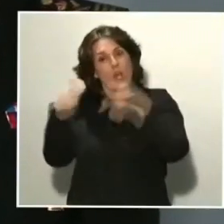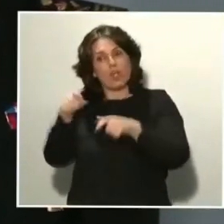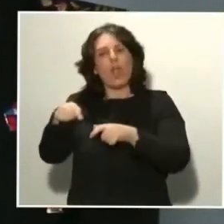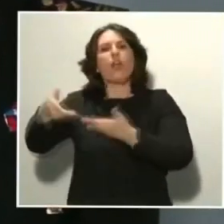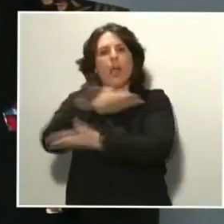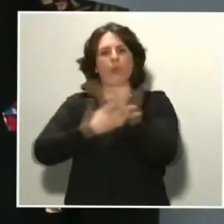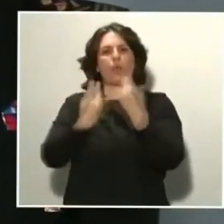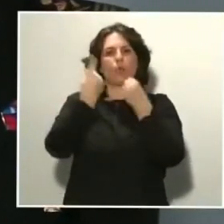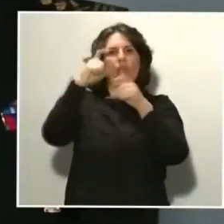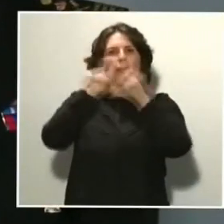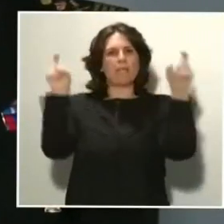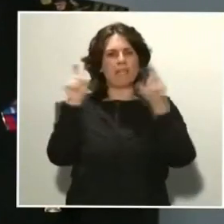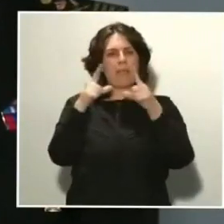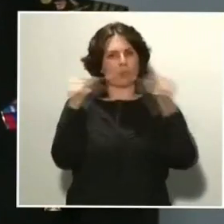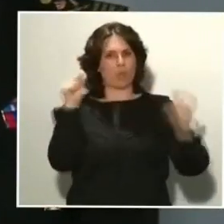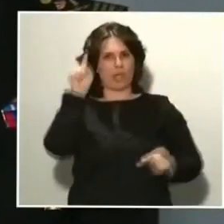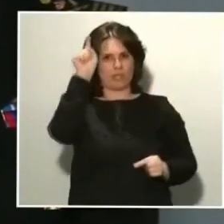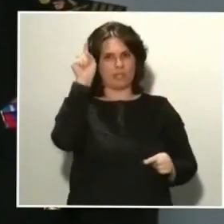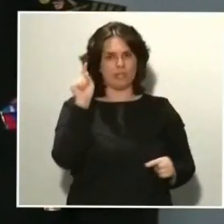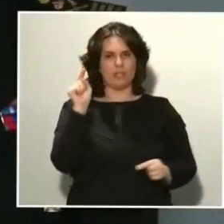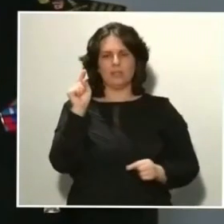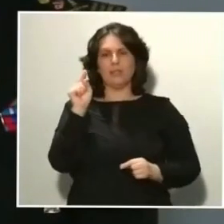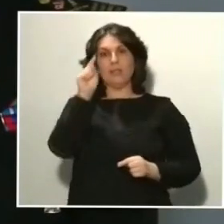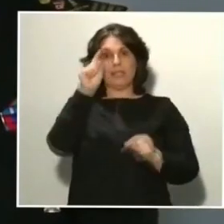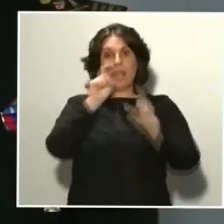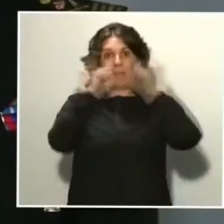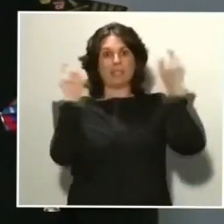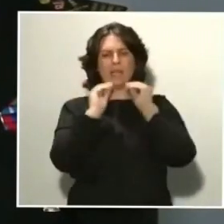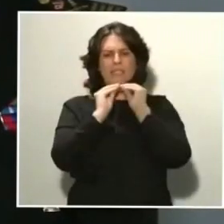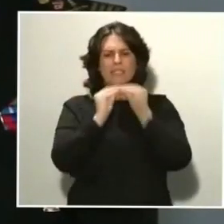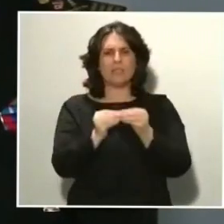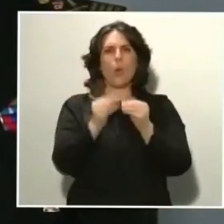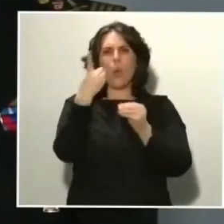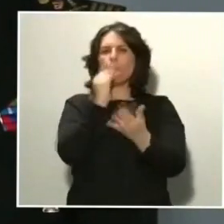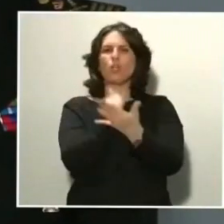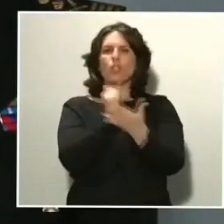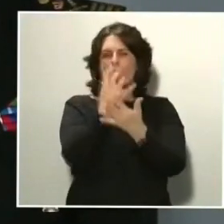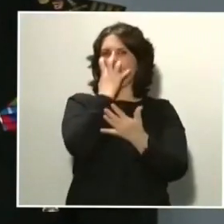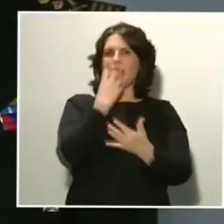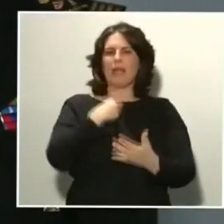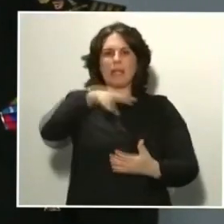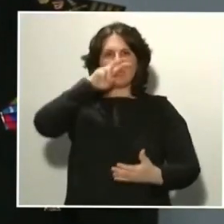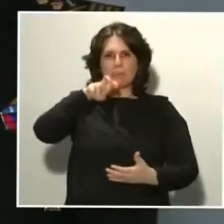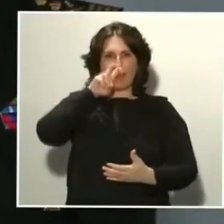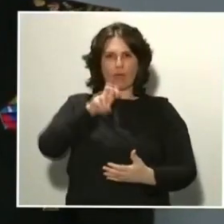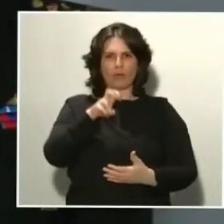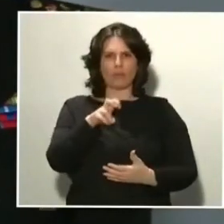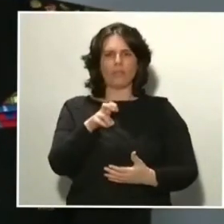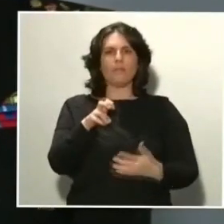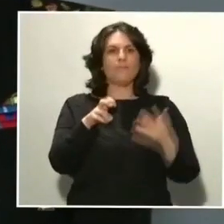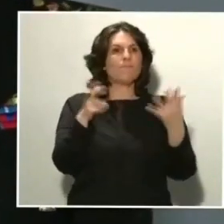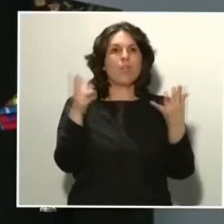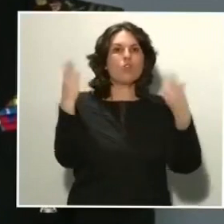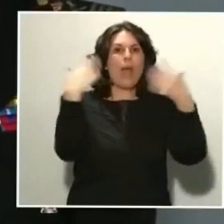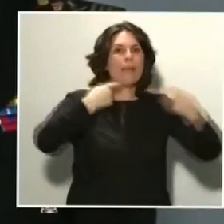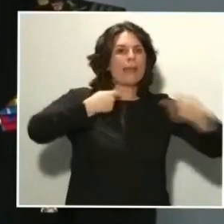de Asturias que está desarrollando un prototipo de respirador y necesitaba un tipo de pieza que no encontraba en el mercado y